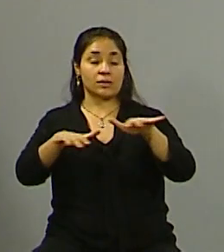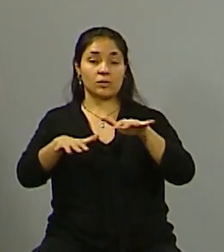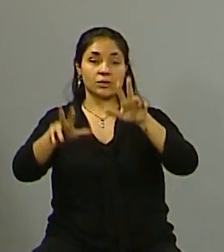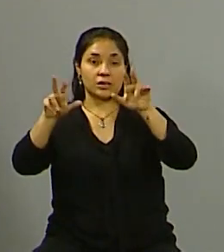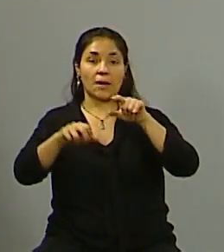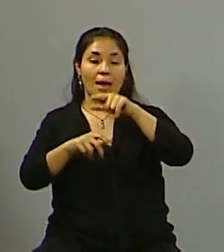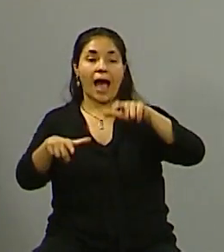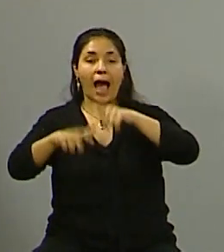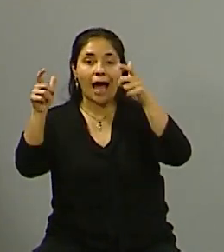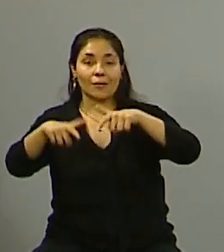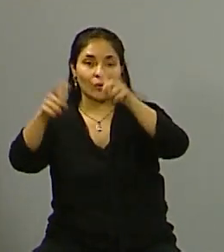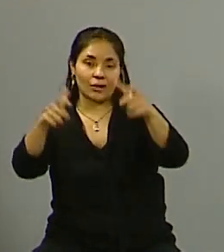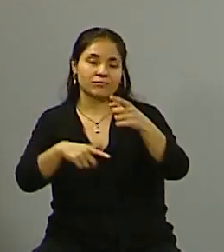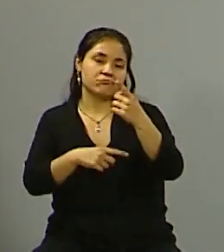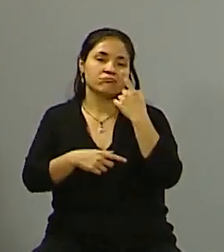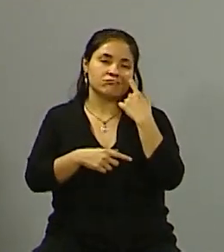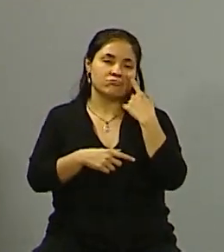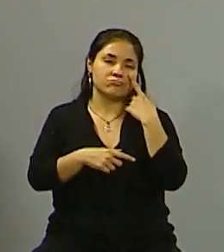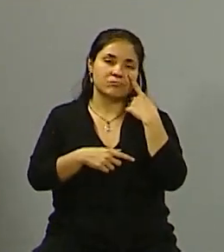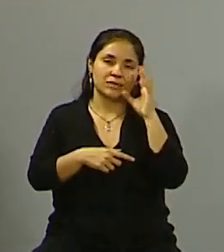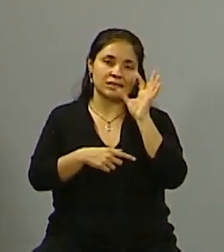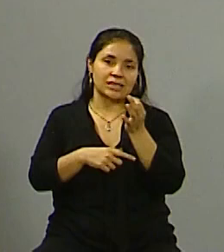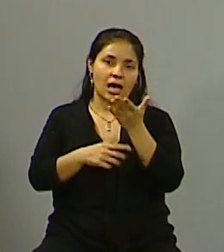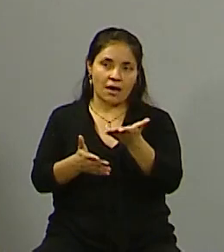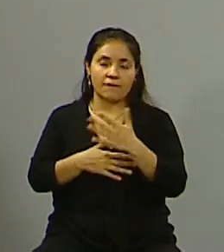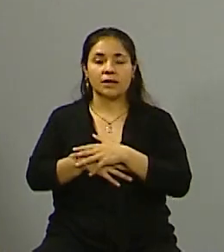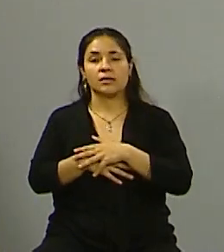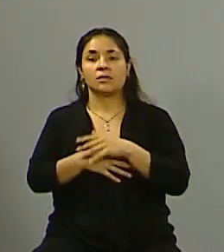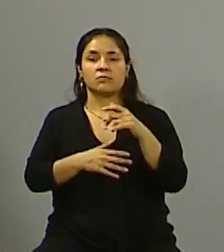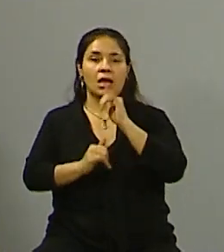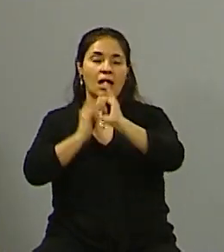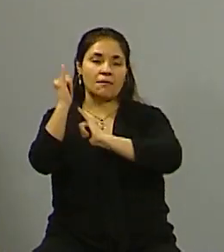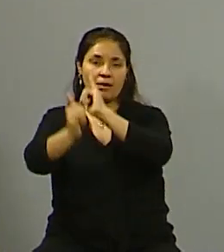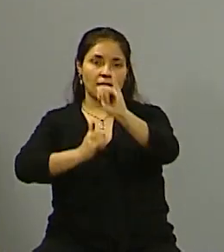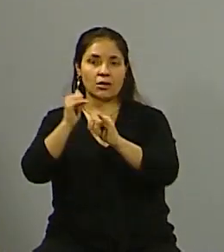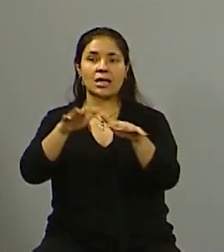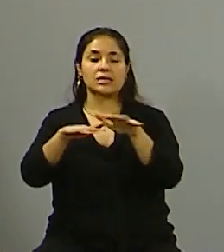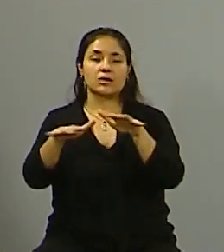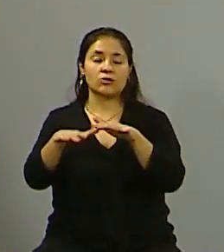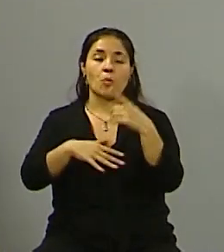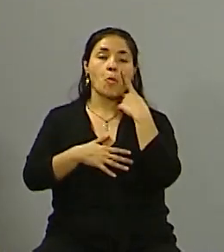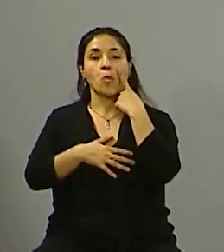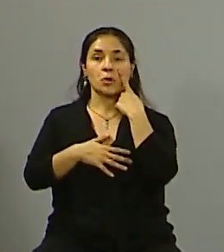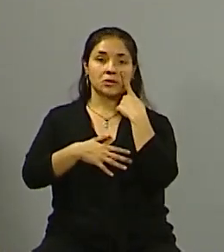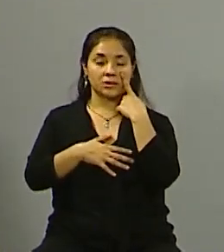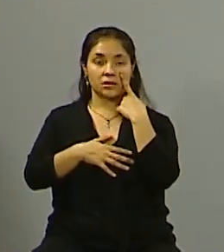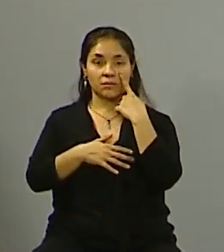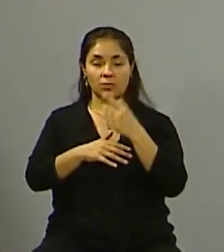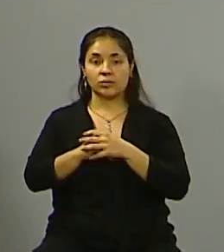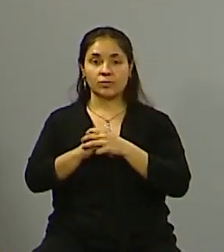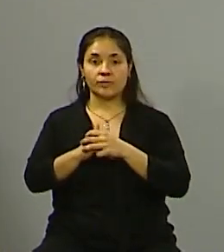por demás conocida, si no la puedo describir rápidamente yo, es una situación donde los municipios estamos en una